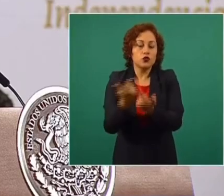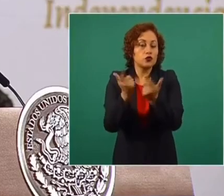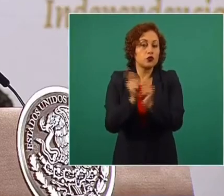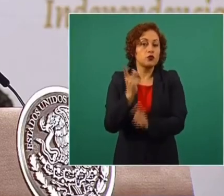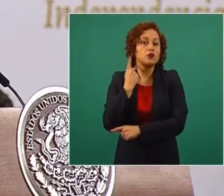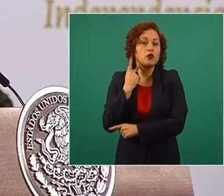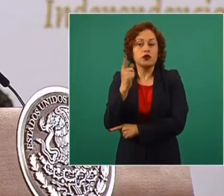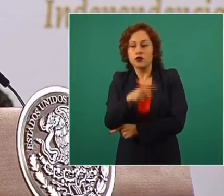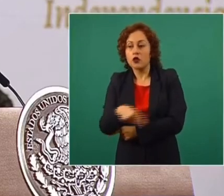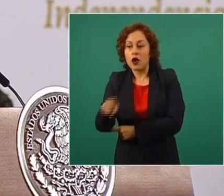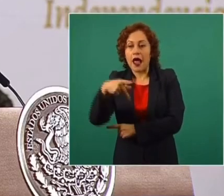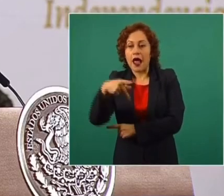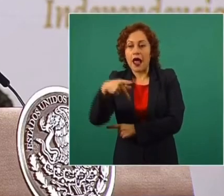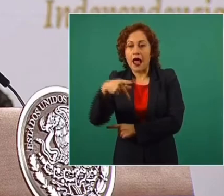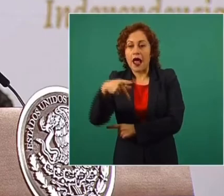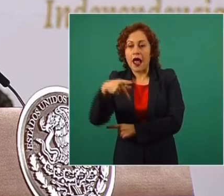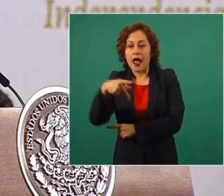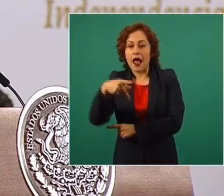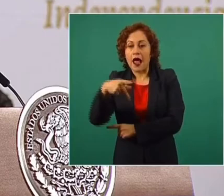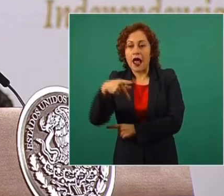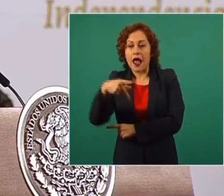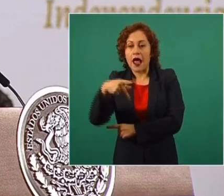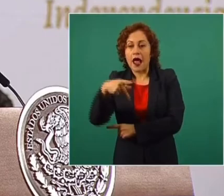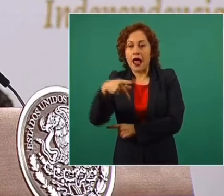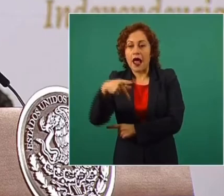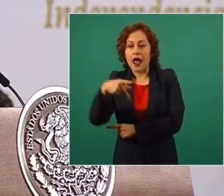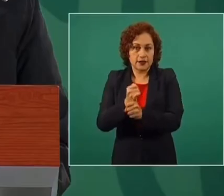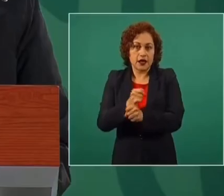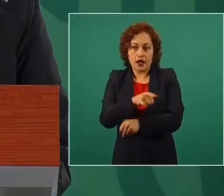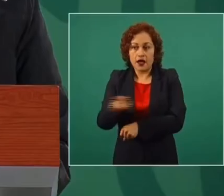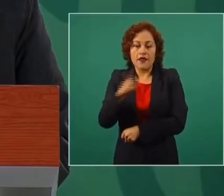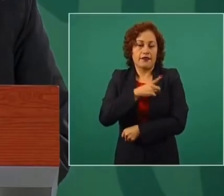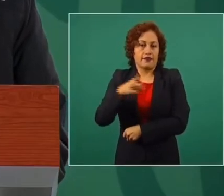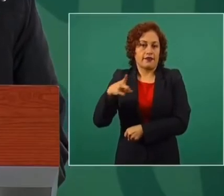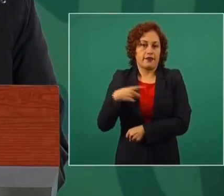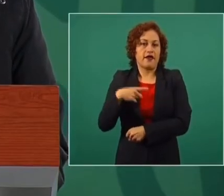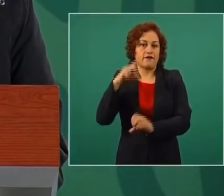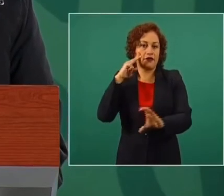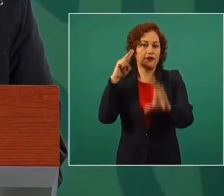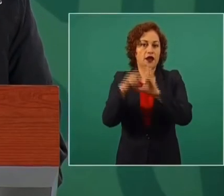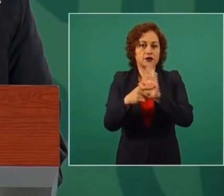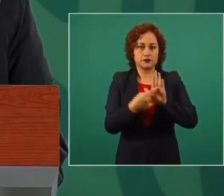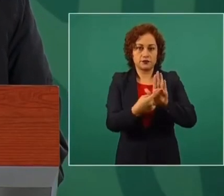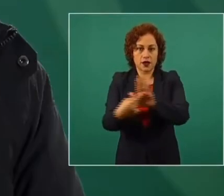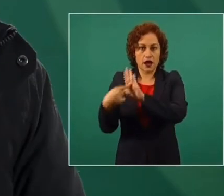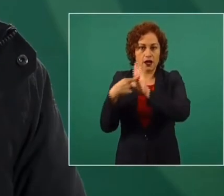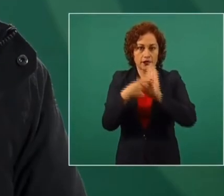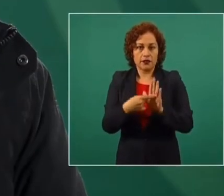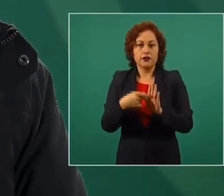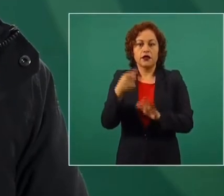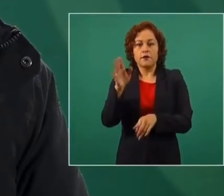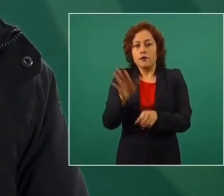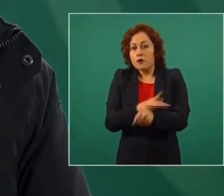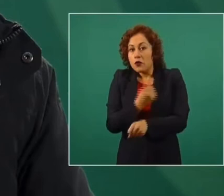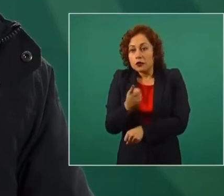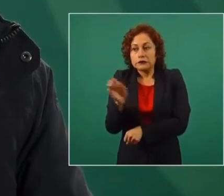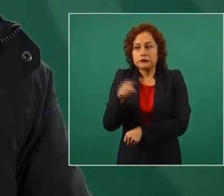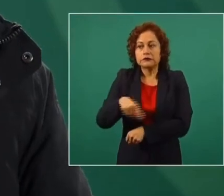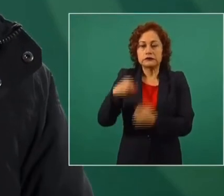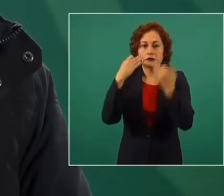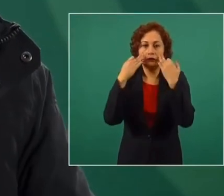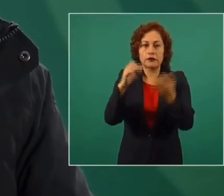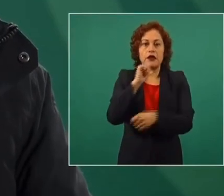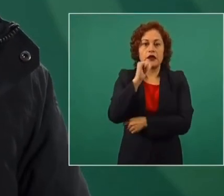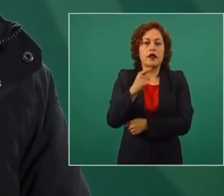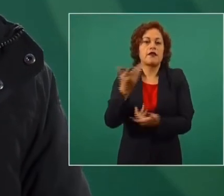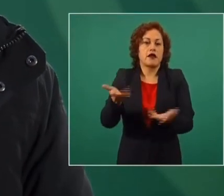y lo puedan tratar con toda transparencia, porque si no, no va a haber claridad. Así que pueden estar tranquilos de que esto va a tener una